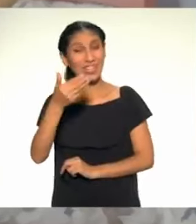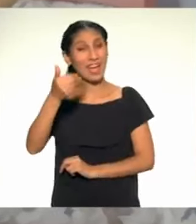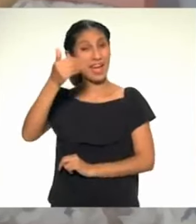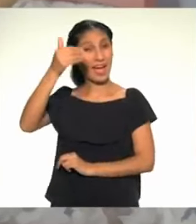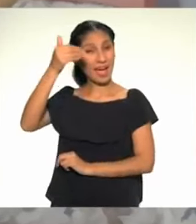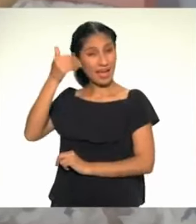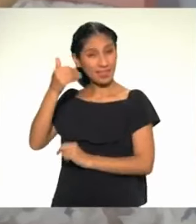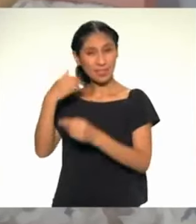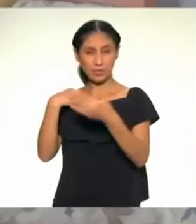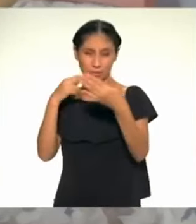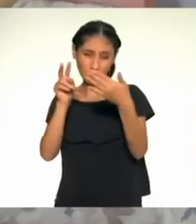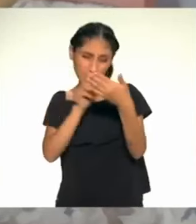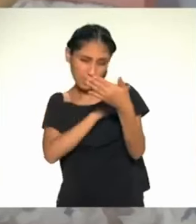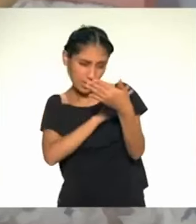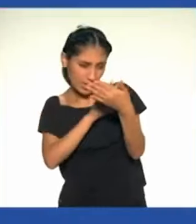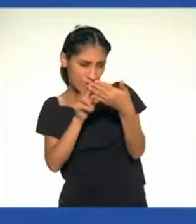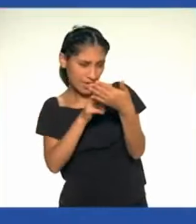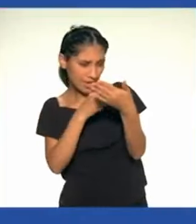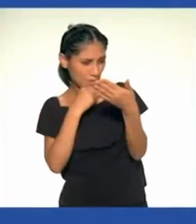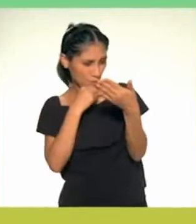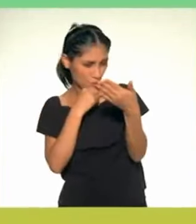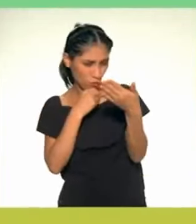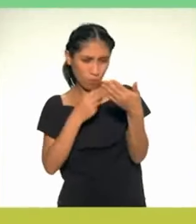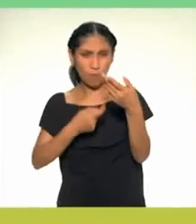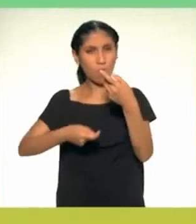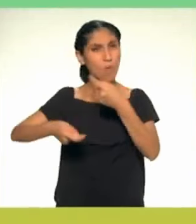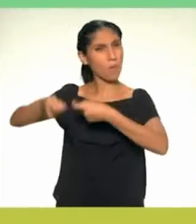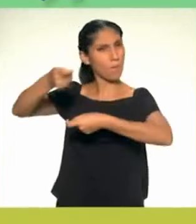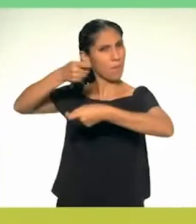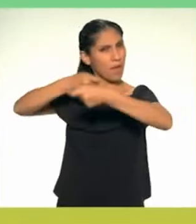días sobre negocios sostenibles.